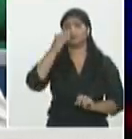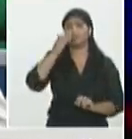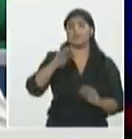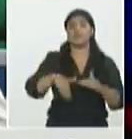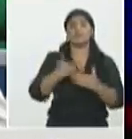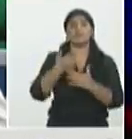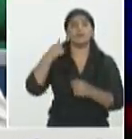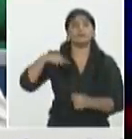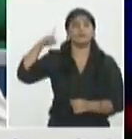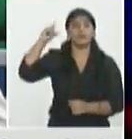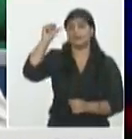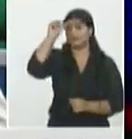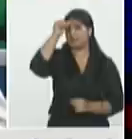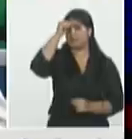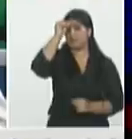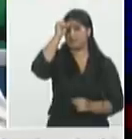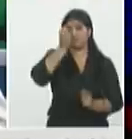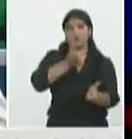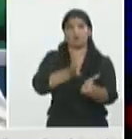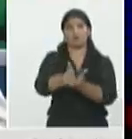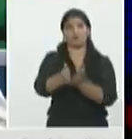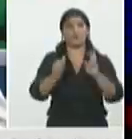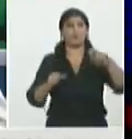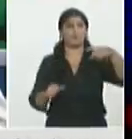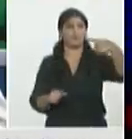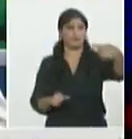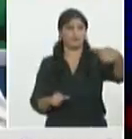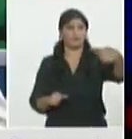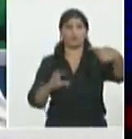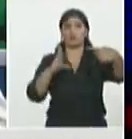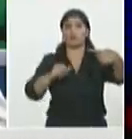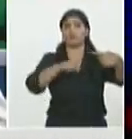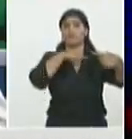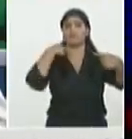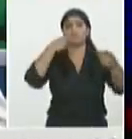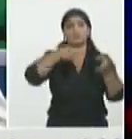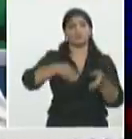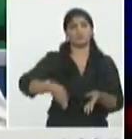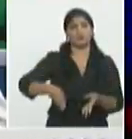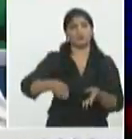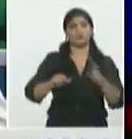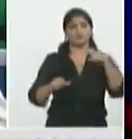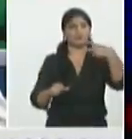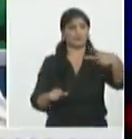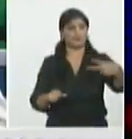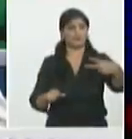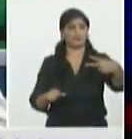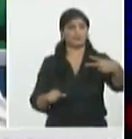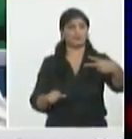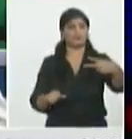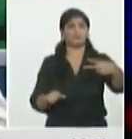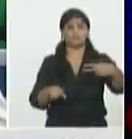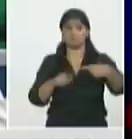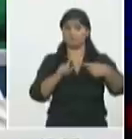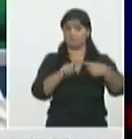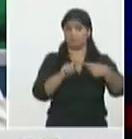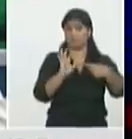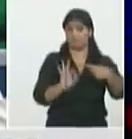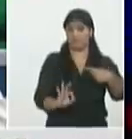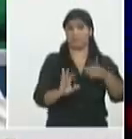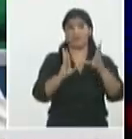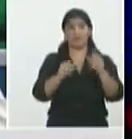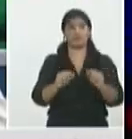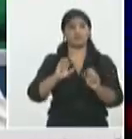mantiene a la cabeza en cuanto al número de fallecidos en cuanto al número de casos lo cual lamentamos mucho hemos visto